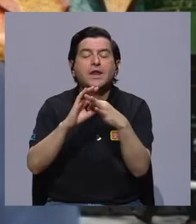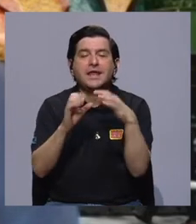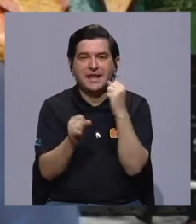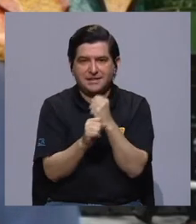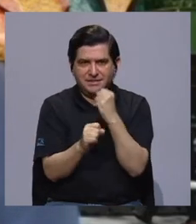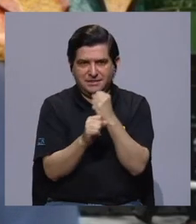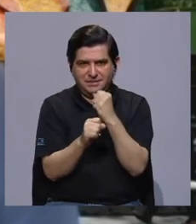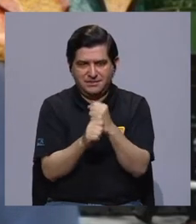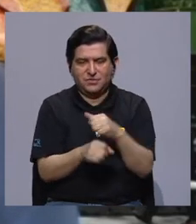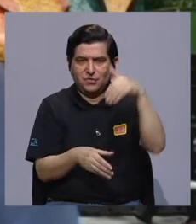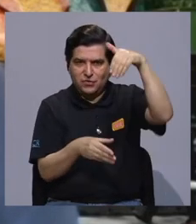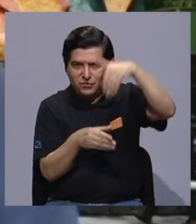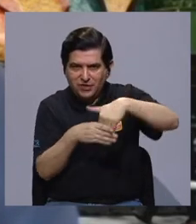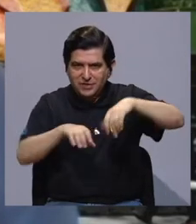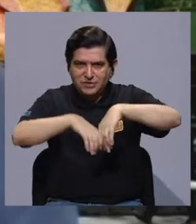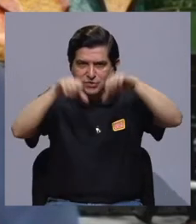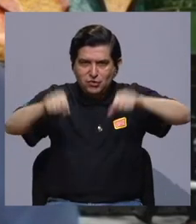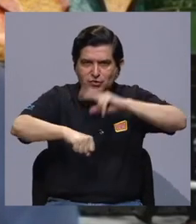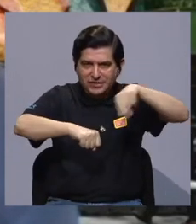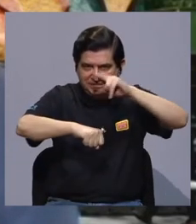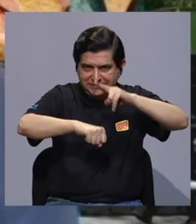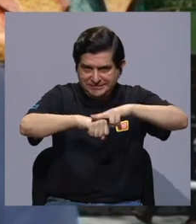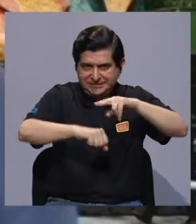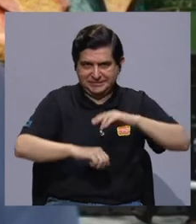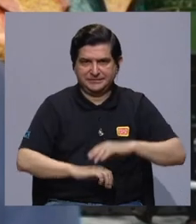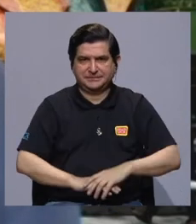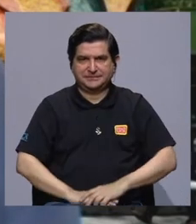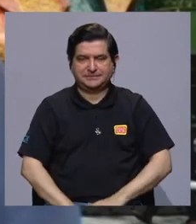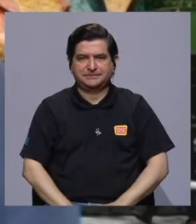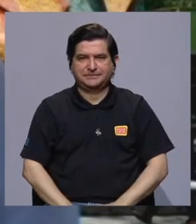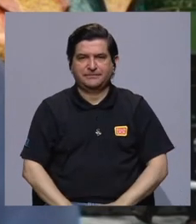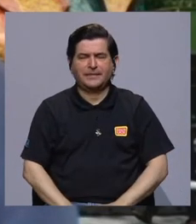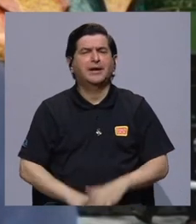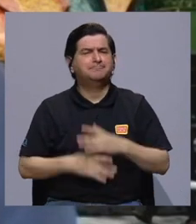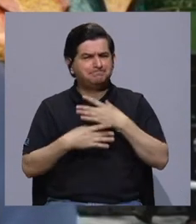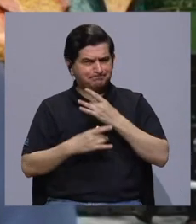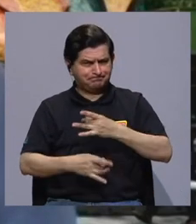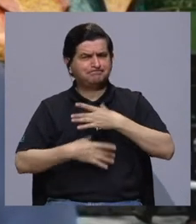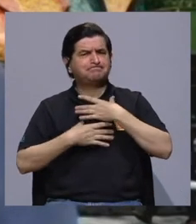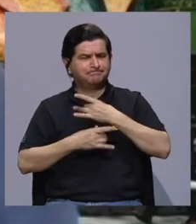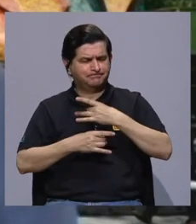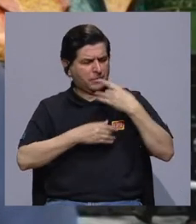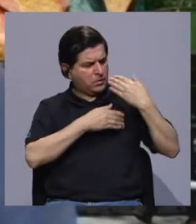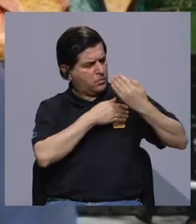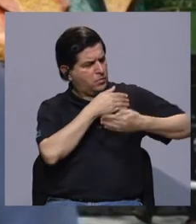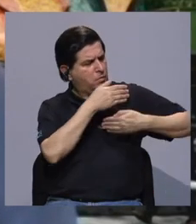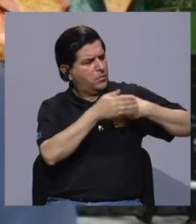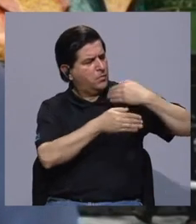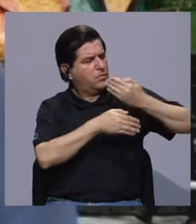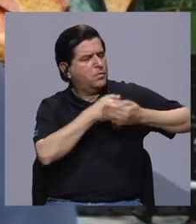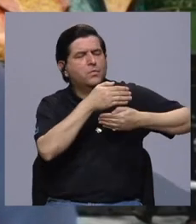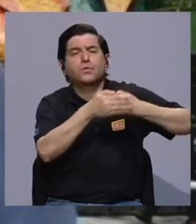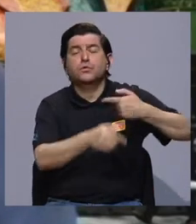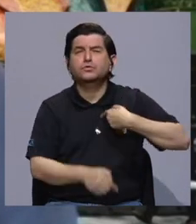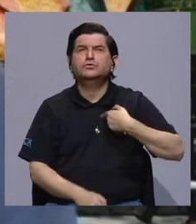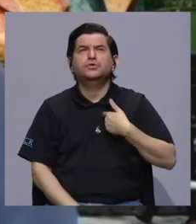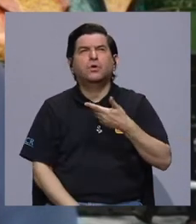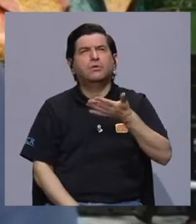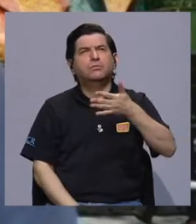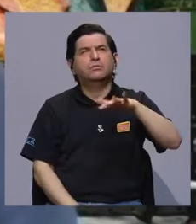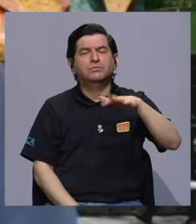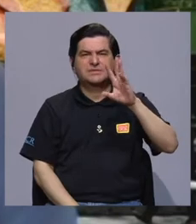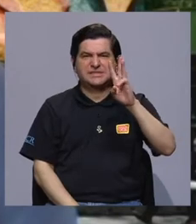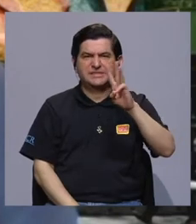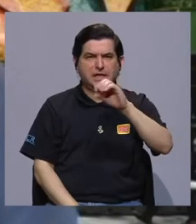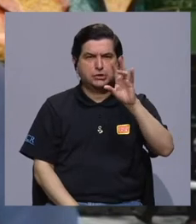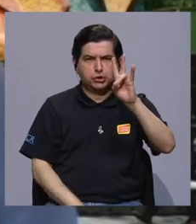articulación de esfuerzos en el marco del Sistema Nacional. Ha sido muy interesante, pues, la evolución. Pues, yo tengo